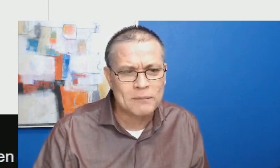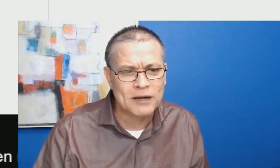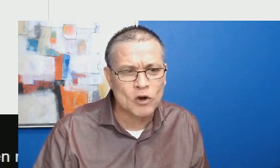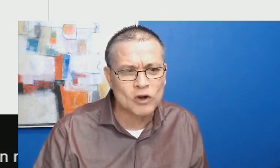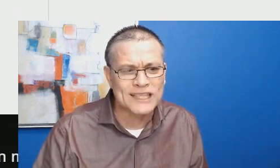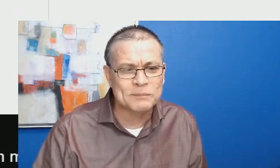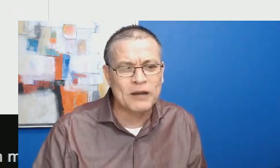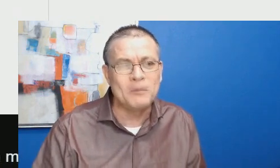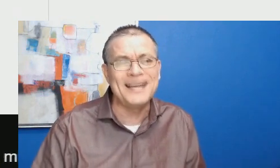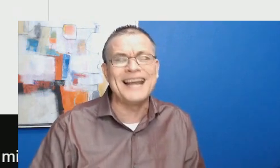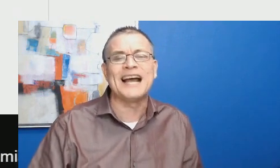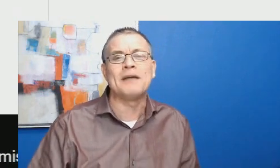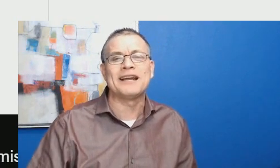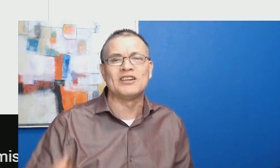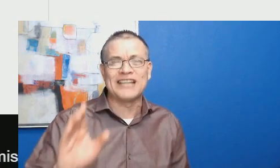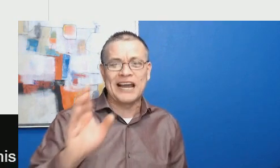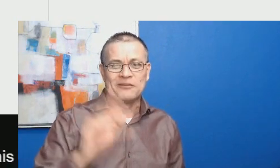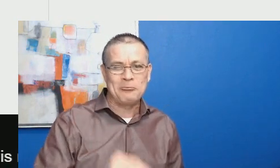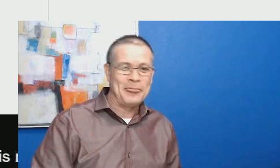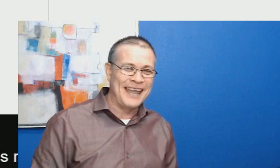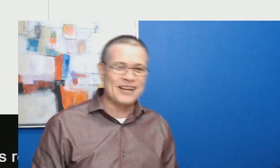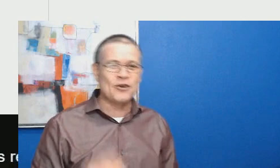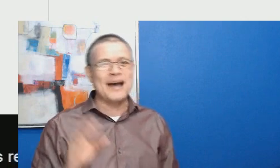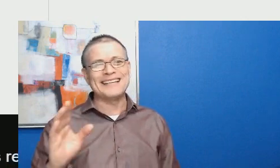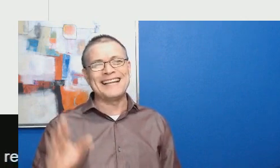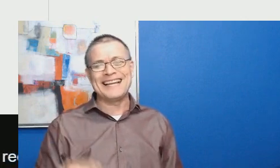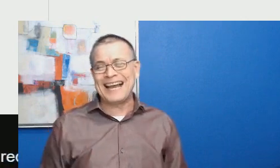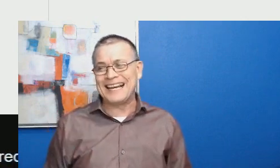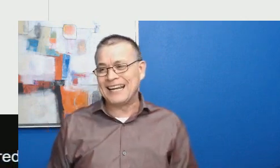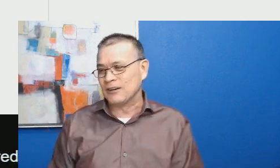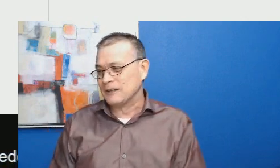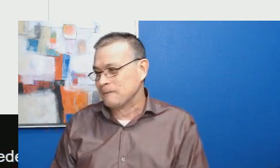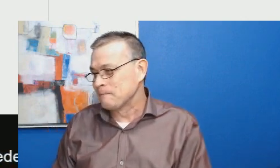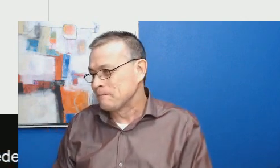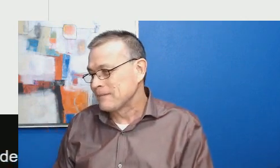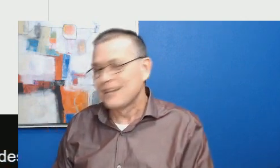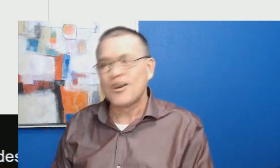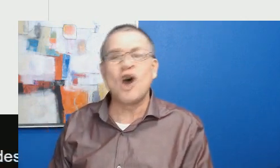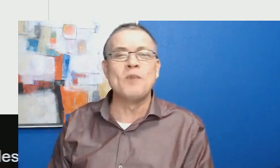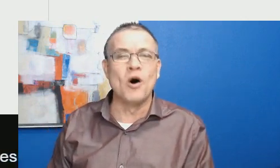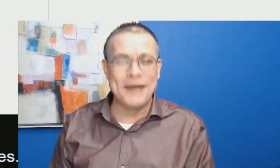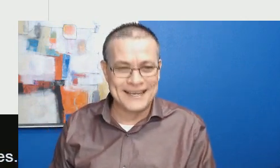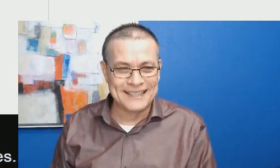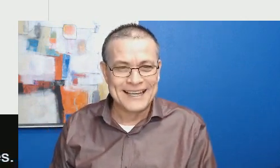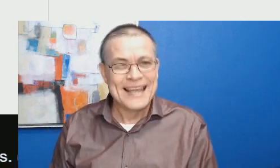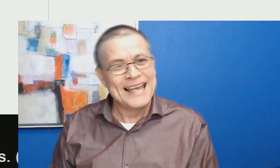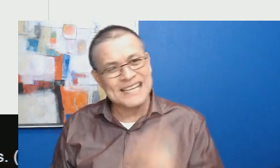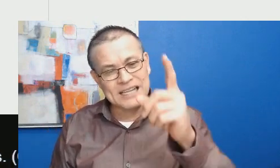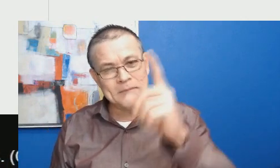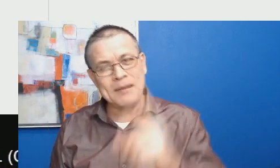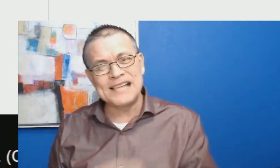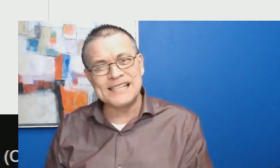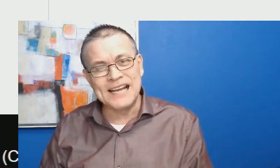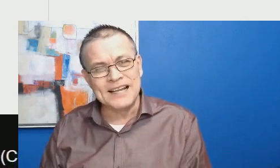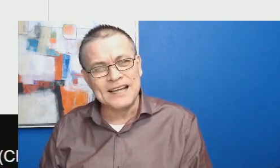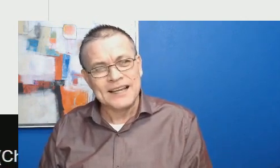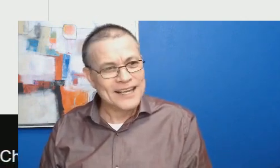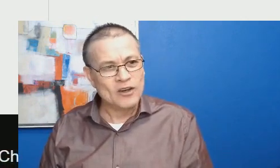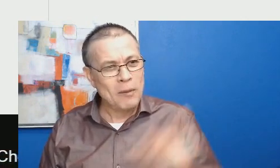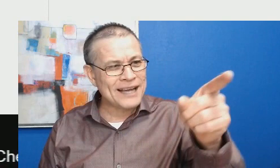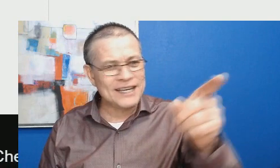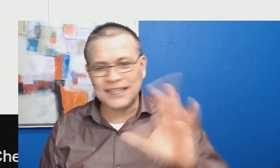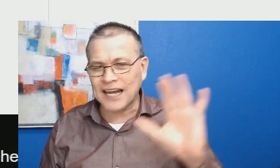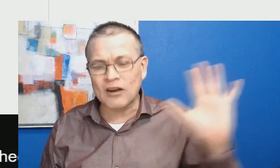corrupto de Marco Cortés, pero miren a Javier Lozano. El cuate de Calderón. ¿Cómo ven? Este imbécil